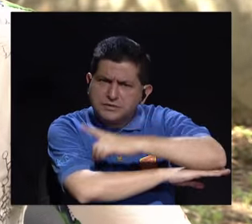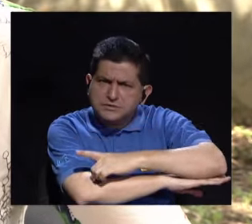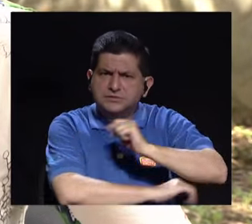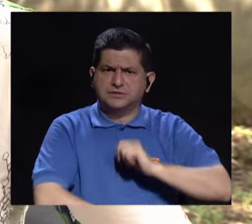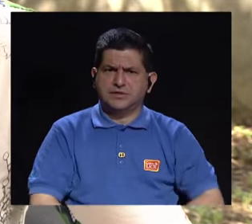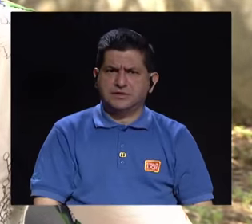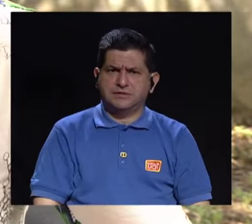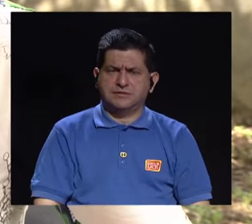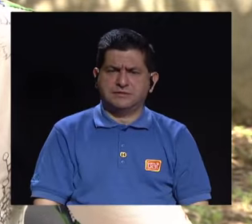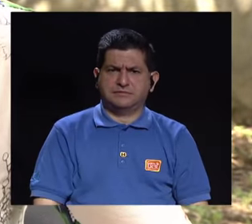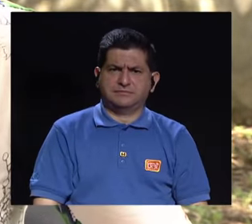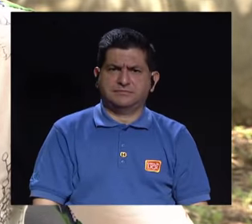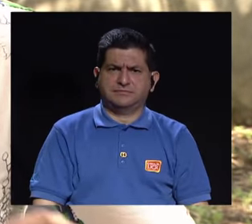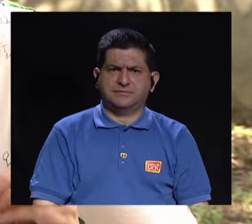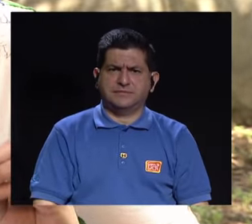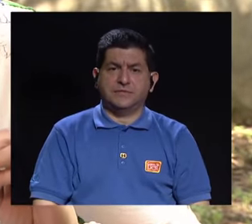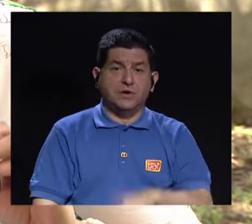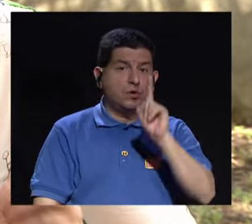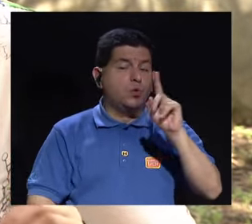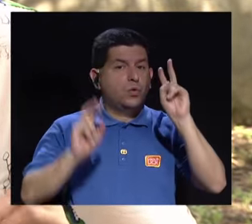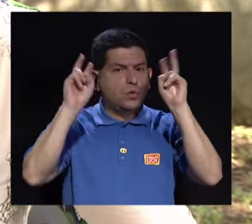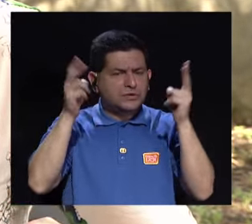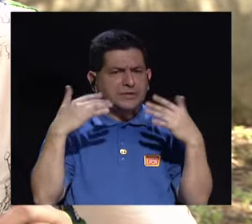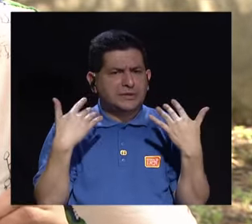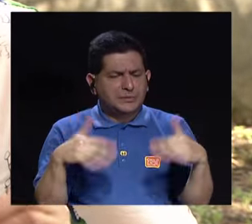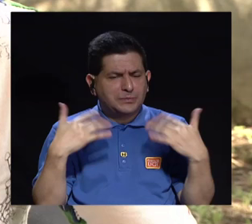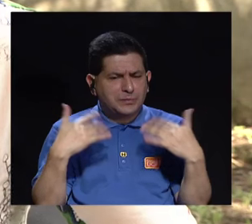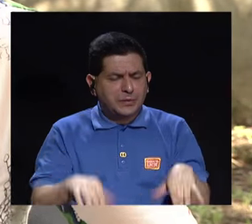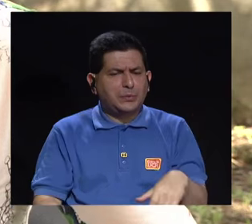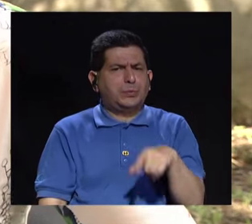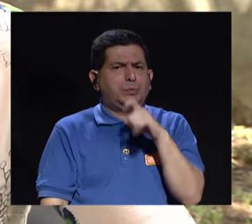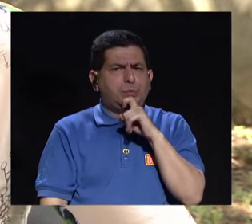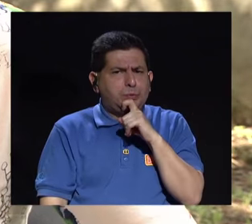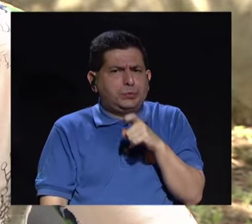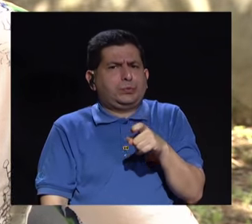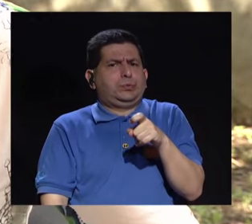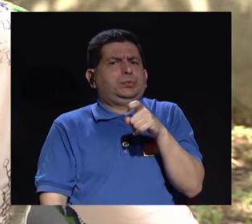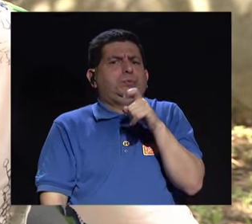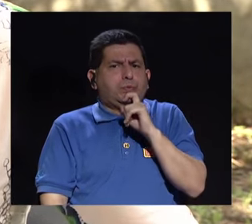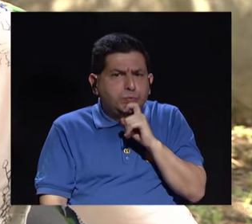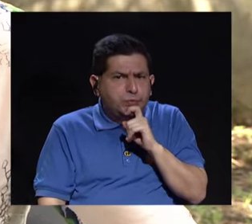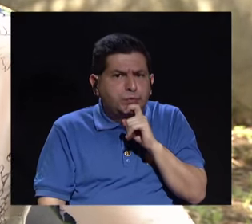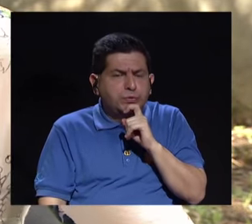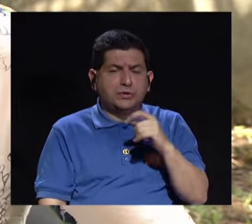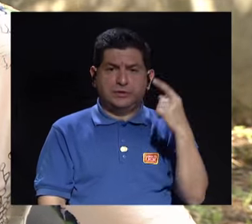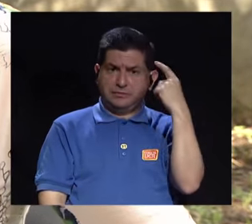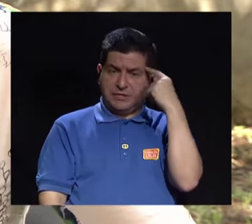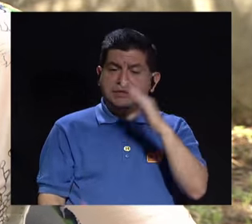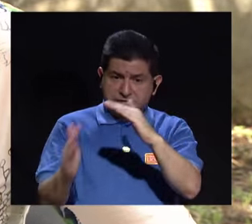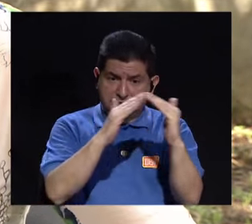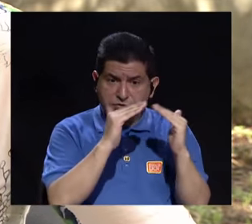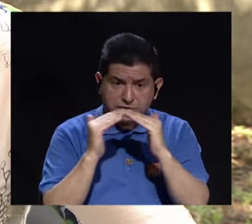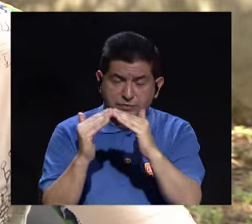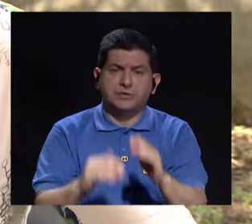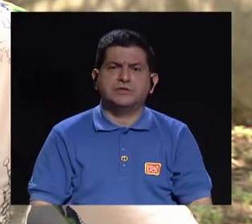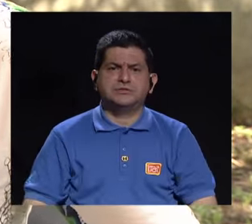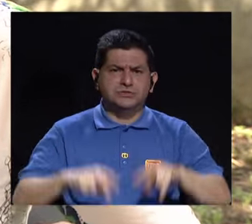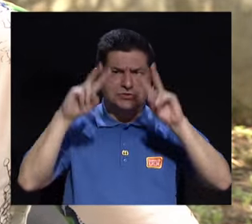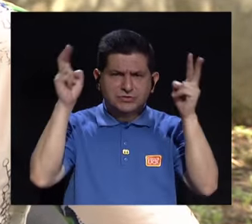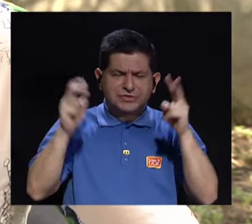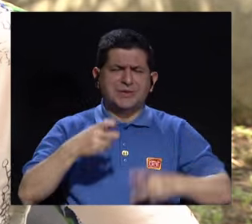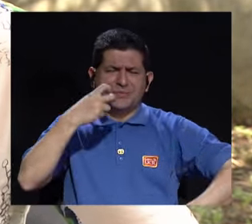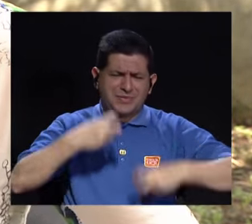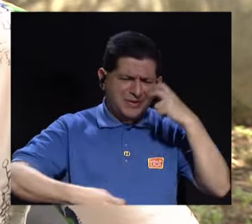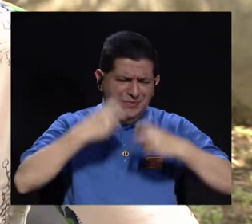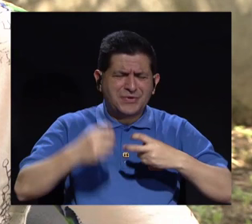de hoy, frente a un tema un poco difícil, bueno, más bien muy difícil para la población y